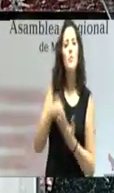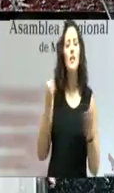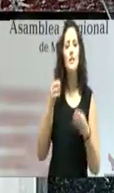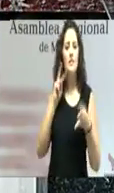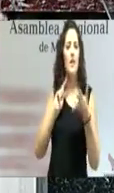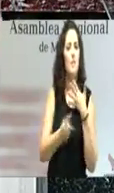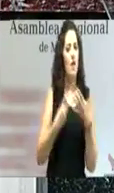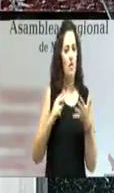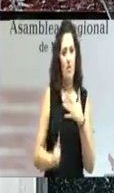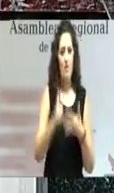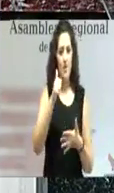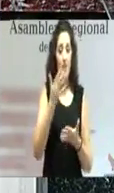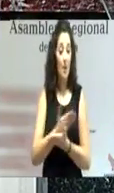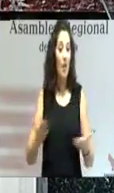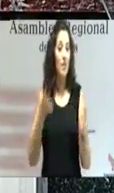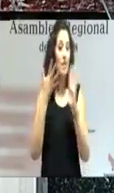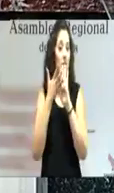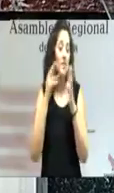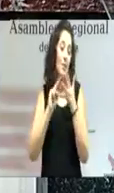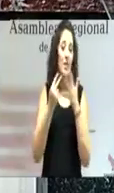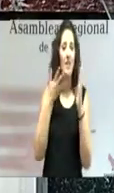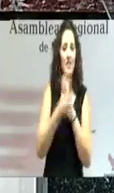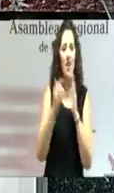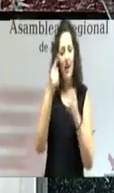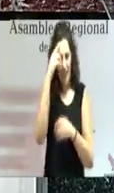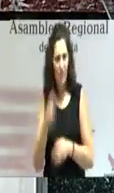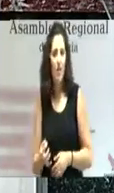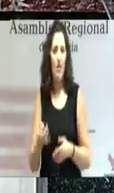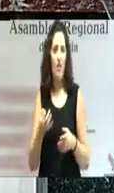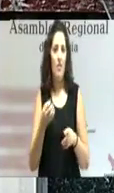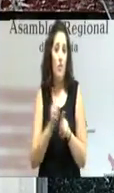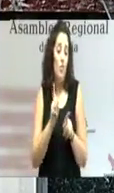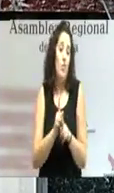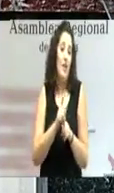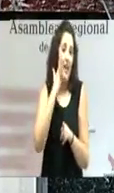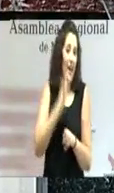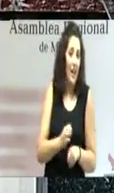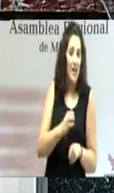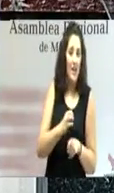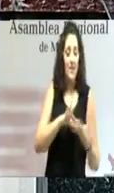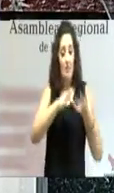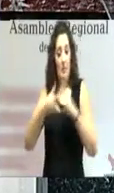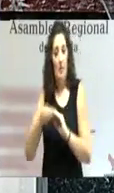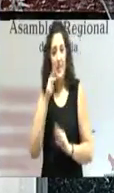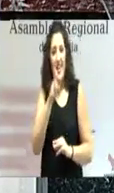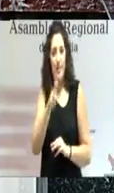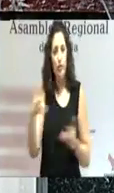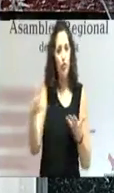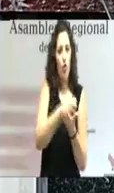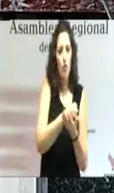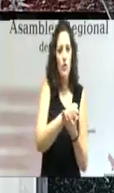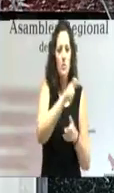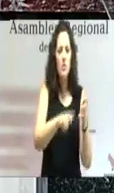Transparencia es credibilidad, es creer y aplicar el derecho de todos a conocer qué hacen sus